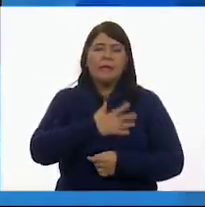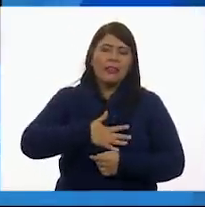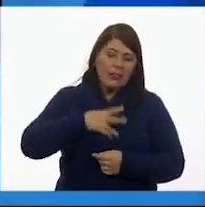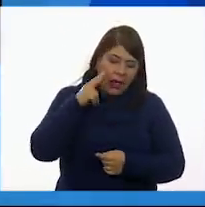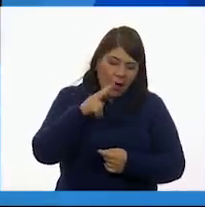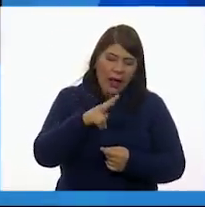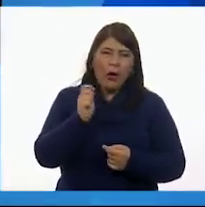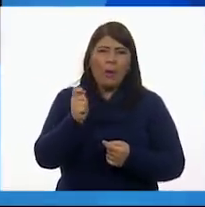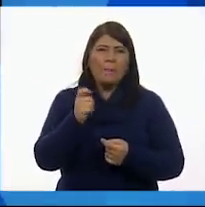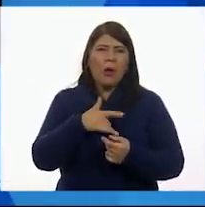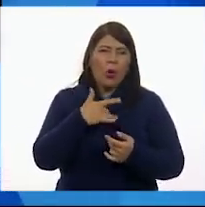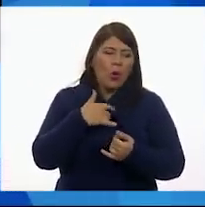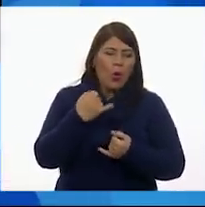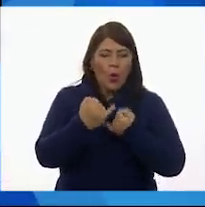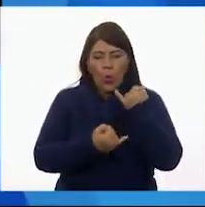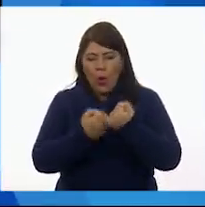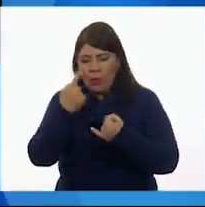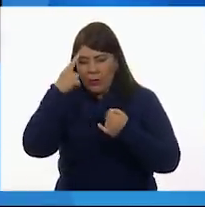Mancharnos un rato.